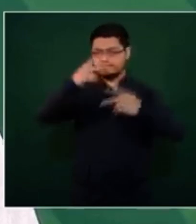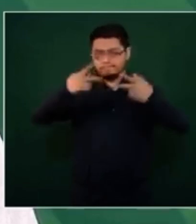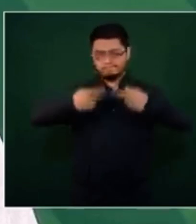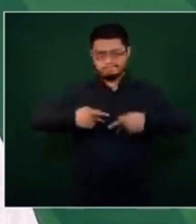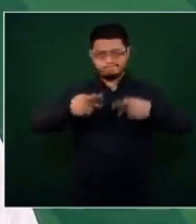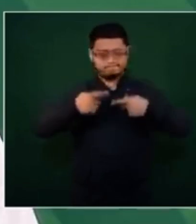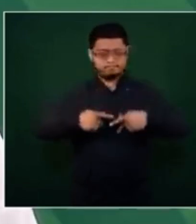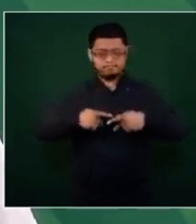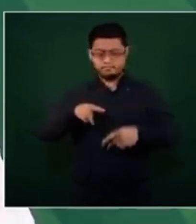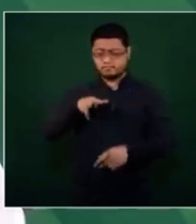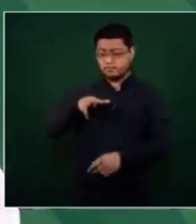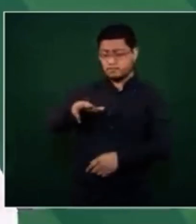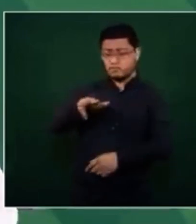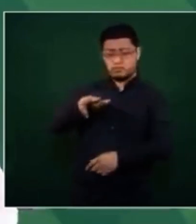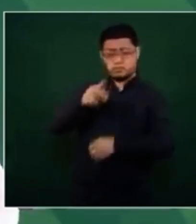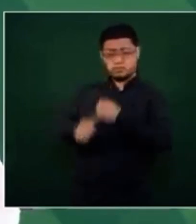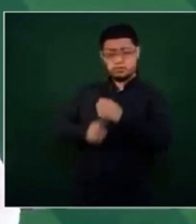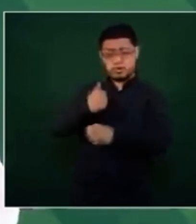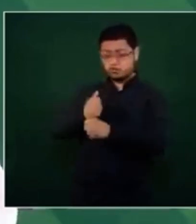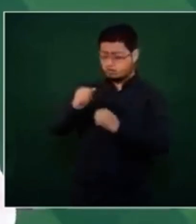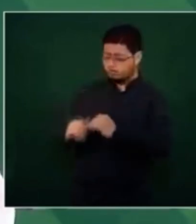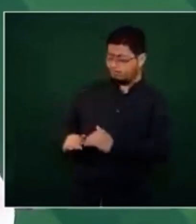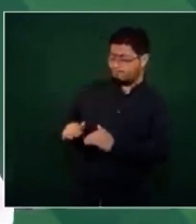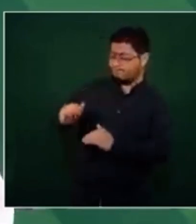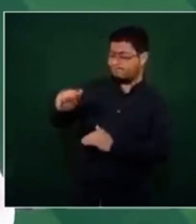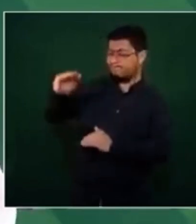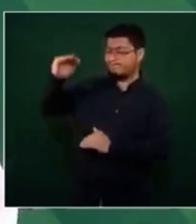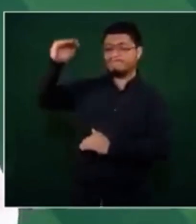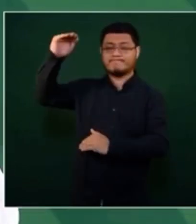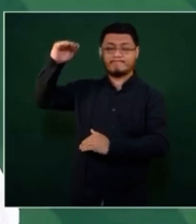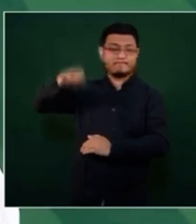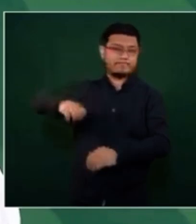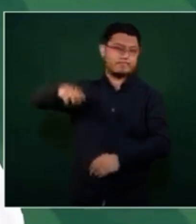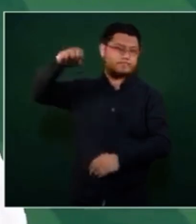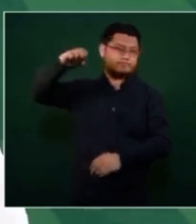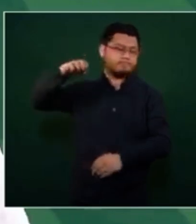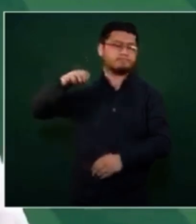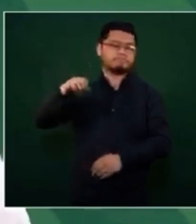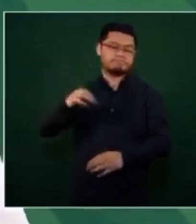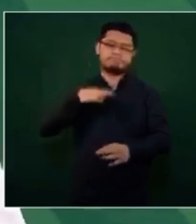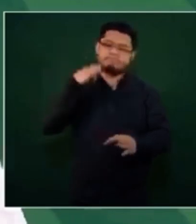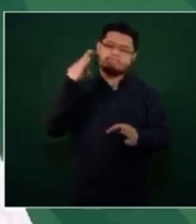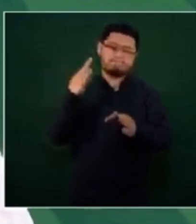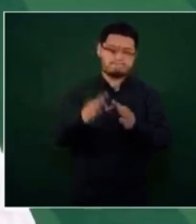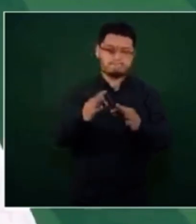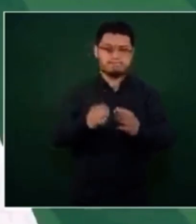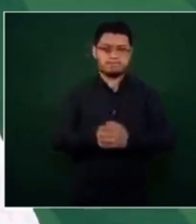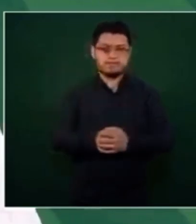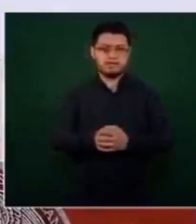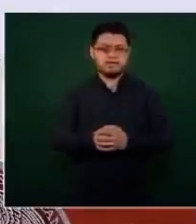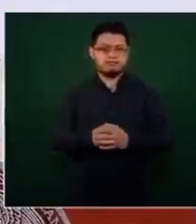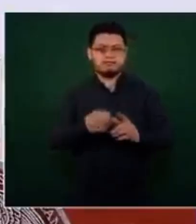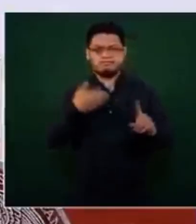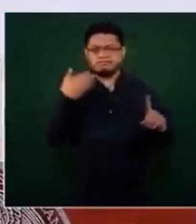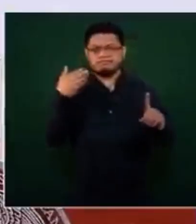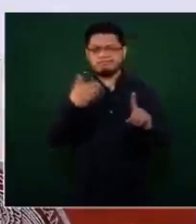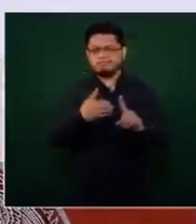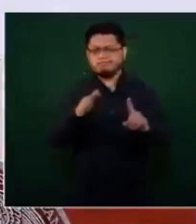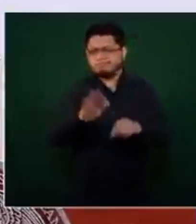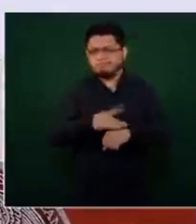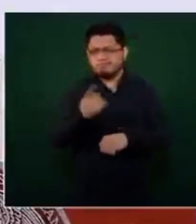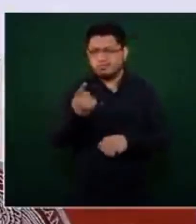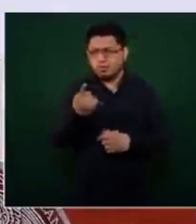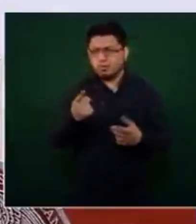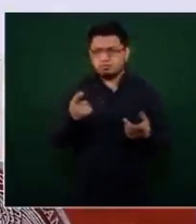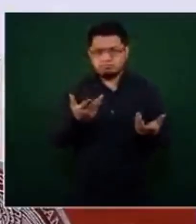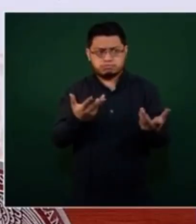que tienen 18 años o más. Esto se logró gracias a un operativo especial y